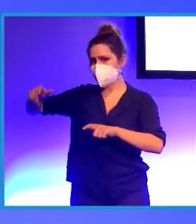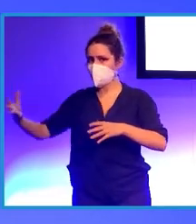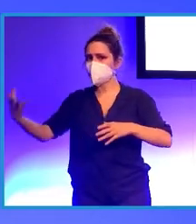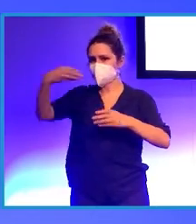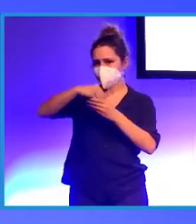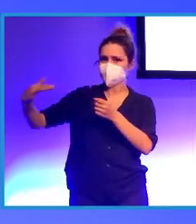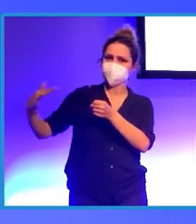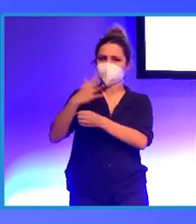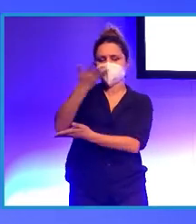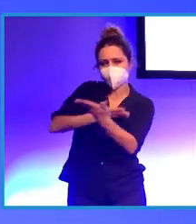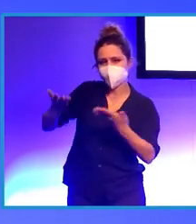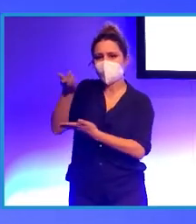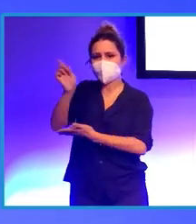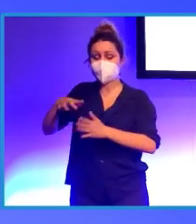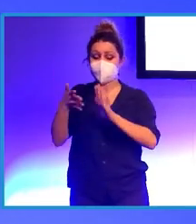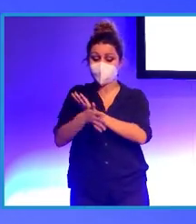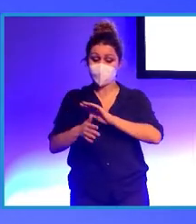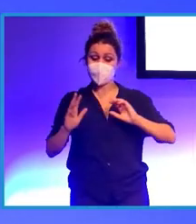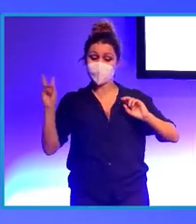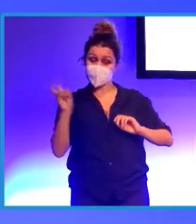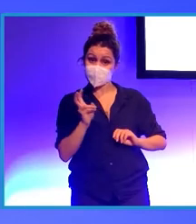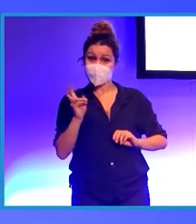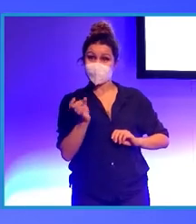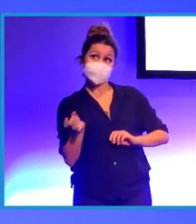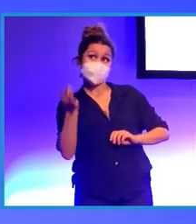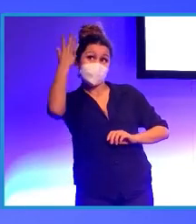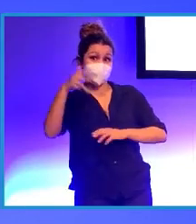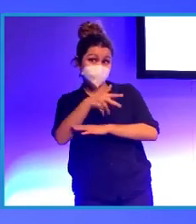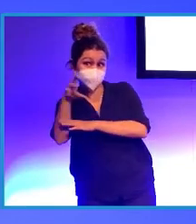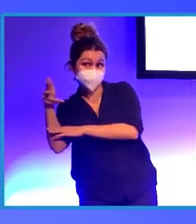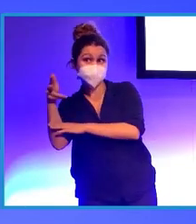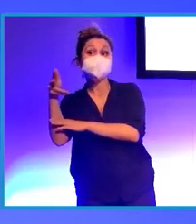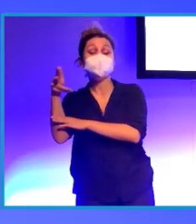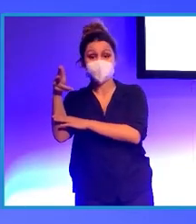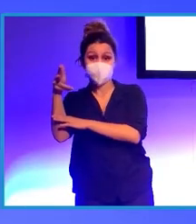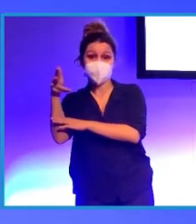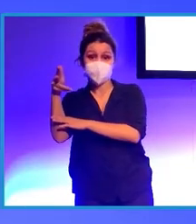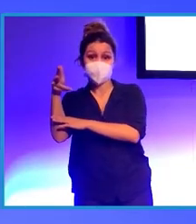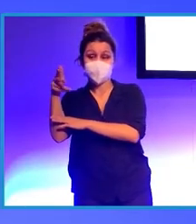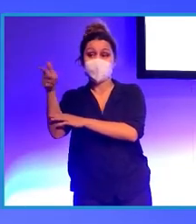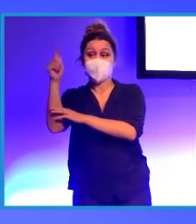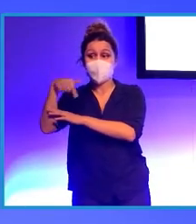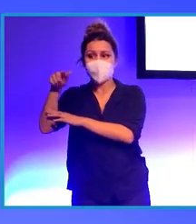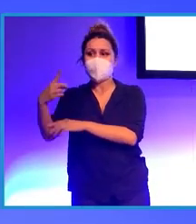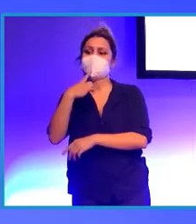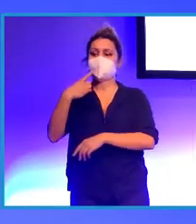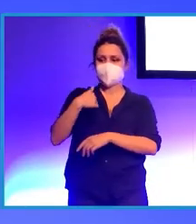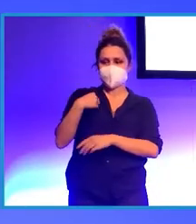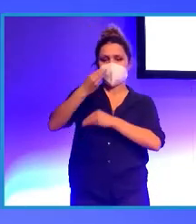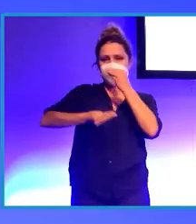Entonces, todo parte de la idea de ellos y del realizador, que es que me indica cómo quiere que se haga.